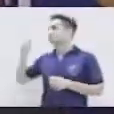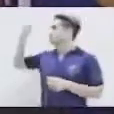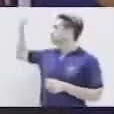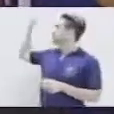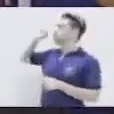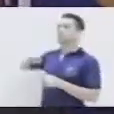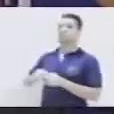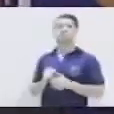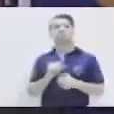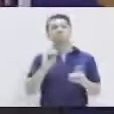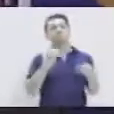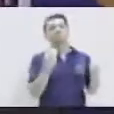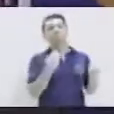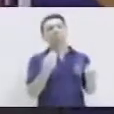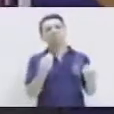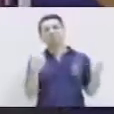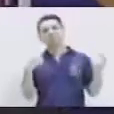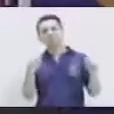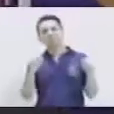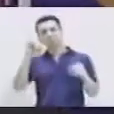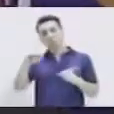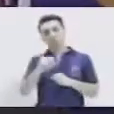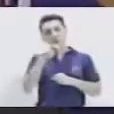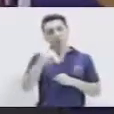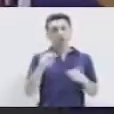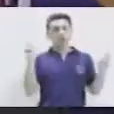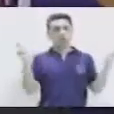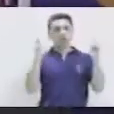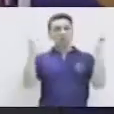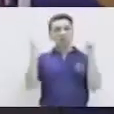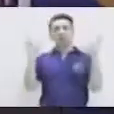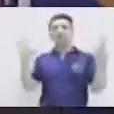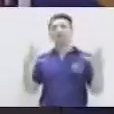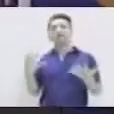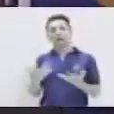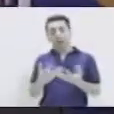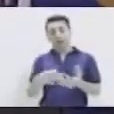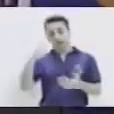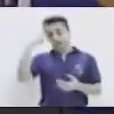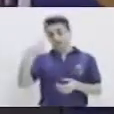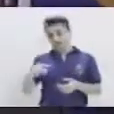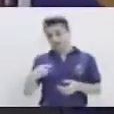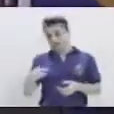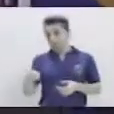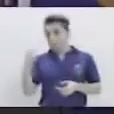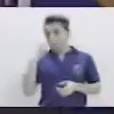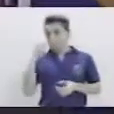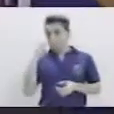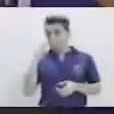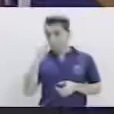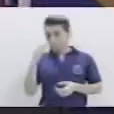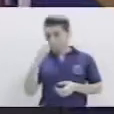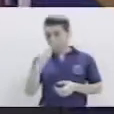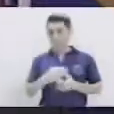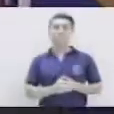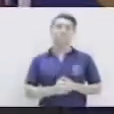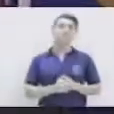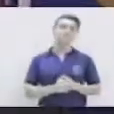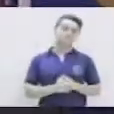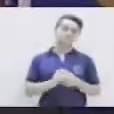junio. ¿Y qué se celebra en el mes de junio? El día del padre. Muy bien.